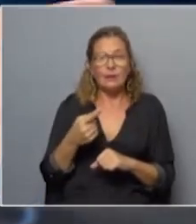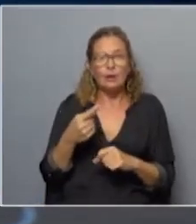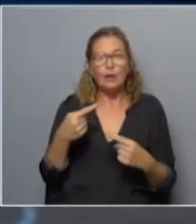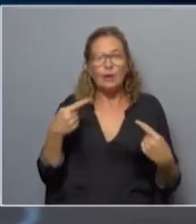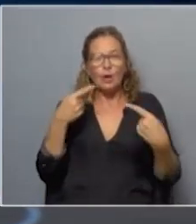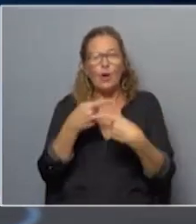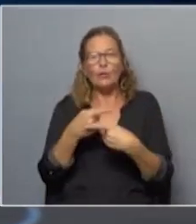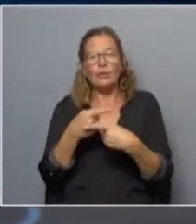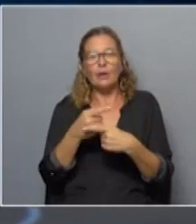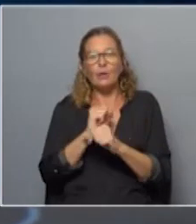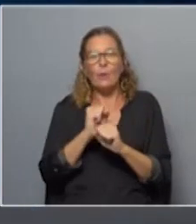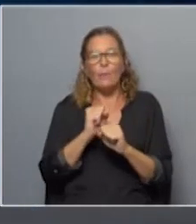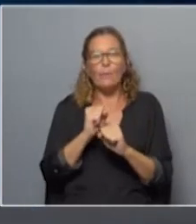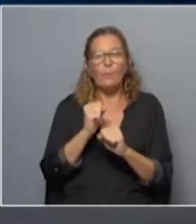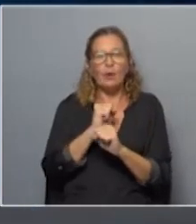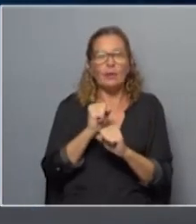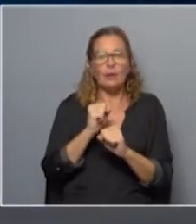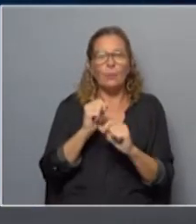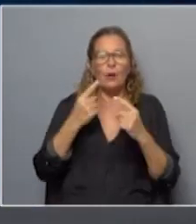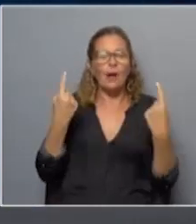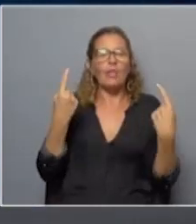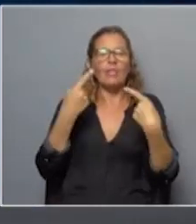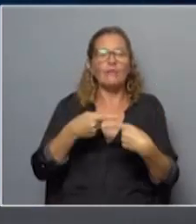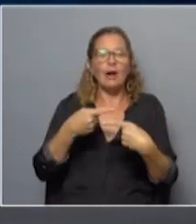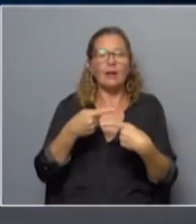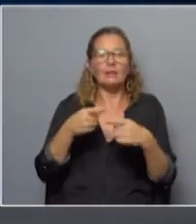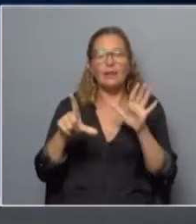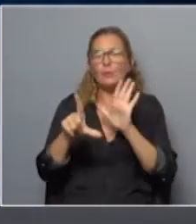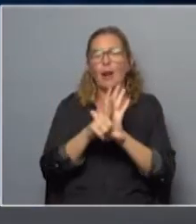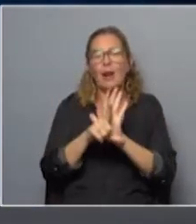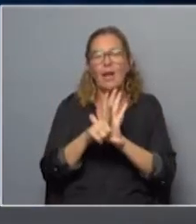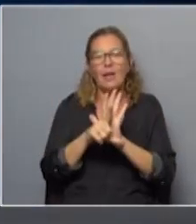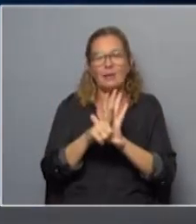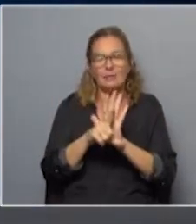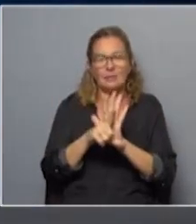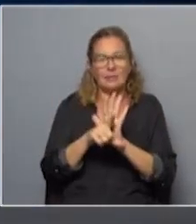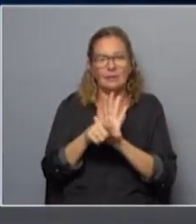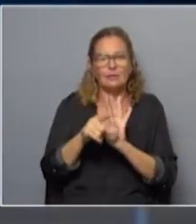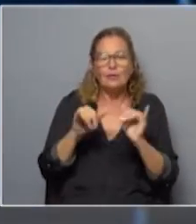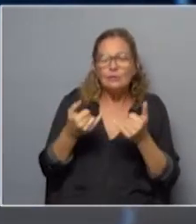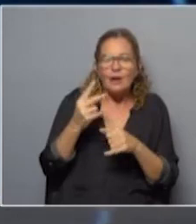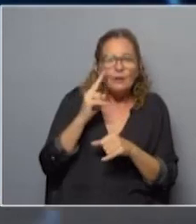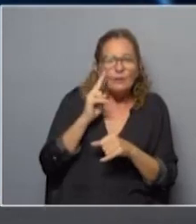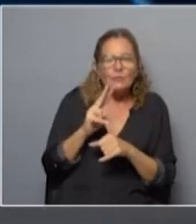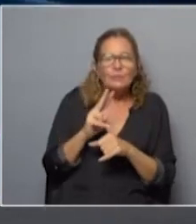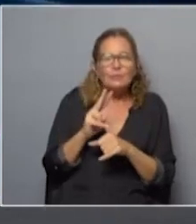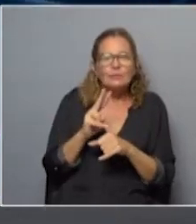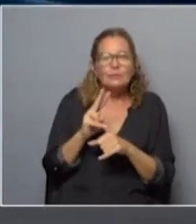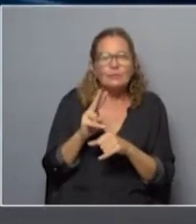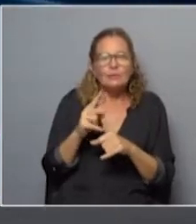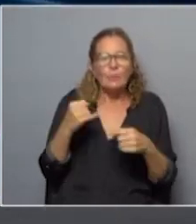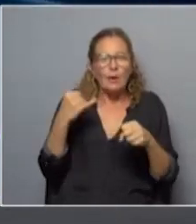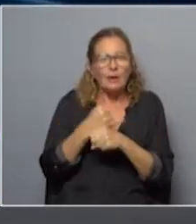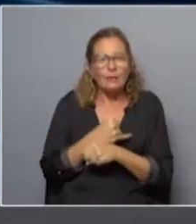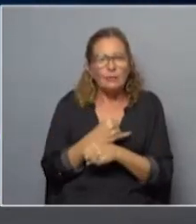oposición no tiene que incorporarse en el debate profundo de una ley fundamental. Esto ya lo vimos, y fue un error,